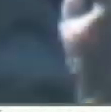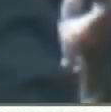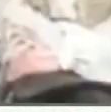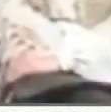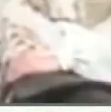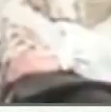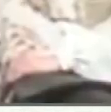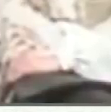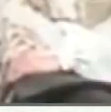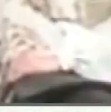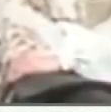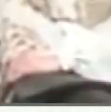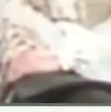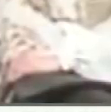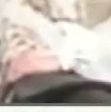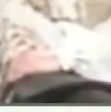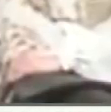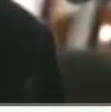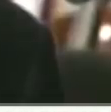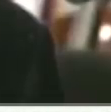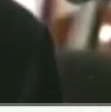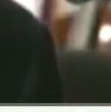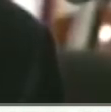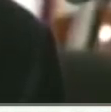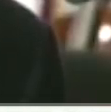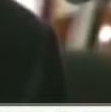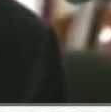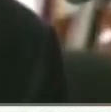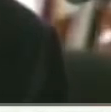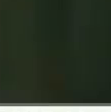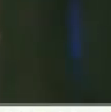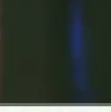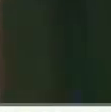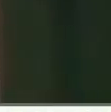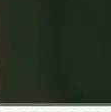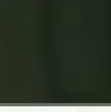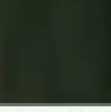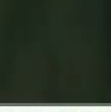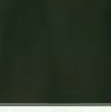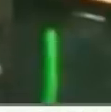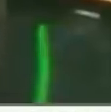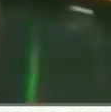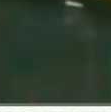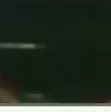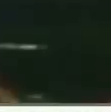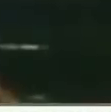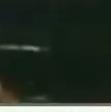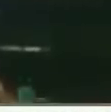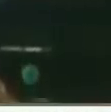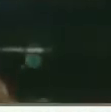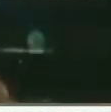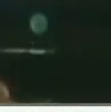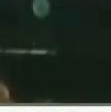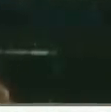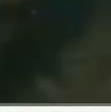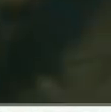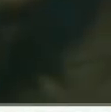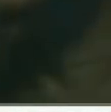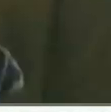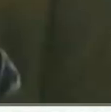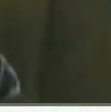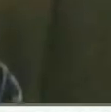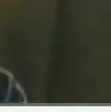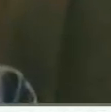la patria de música, de esperanza y de fe. Que además de maestro de la música, es maestro de la palabra. Y sabe